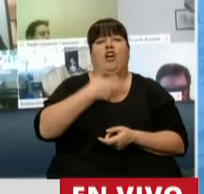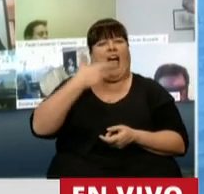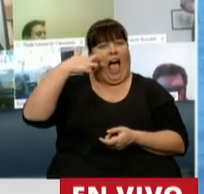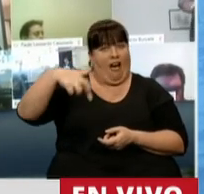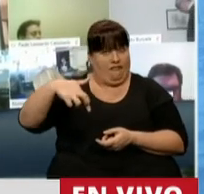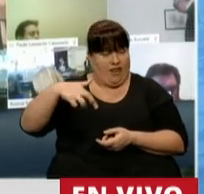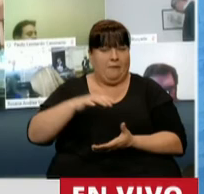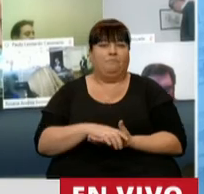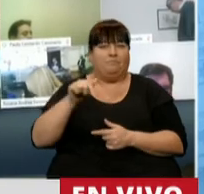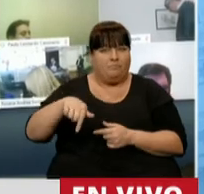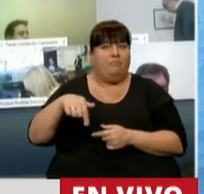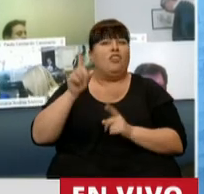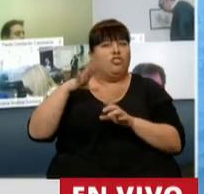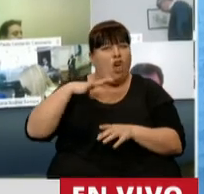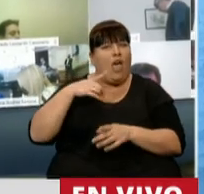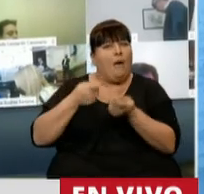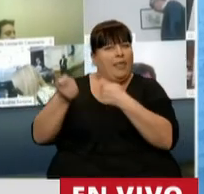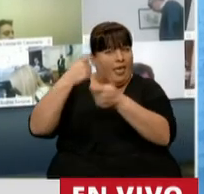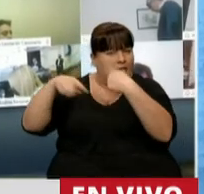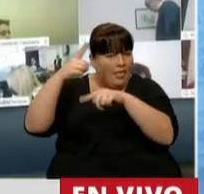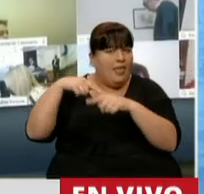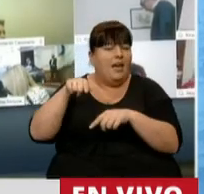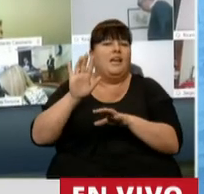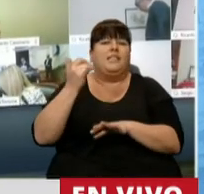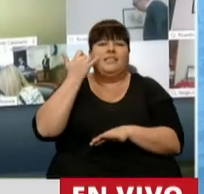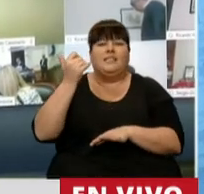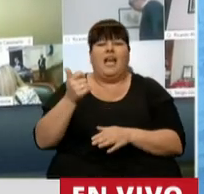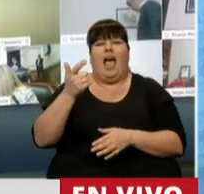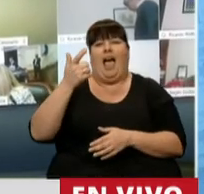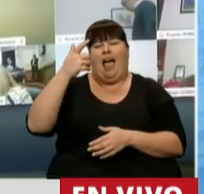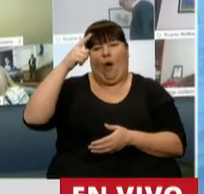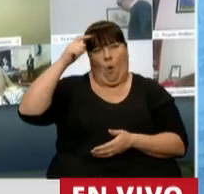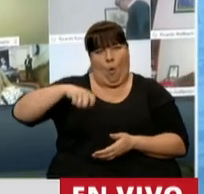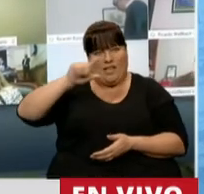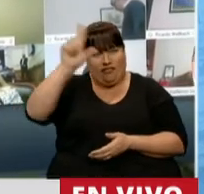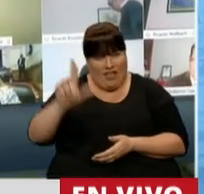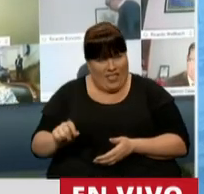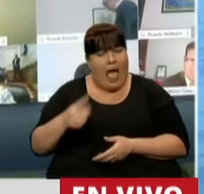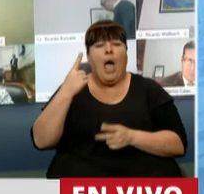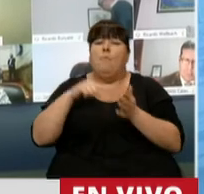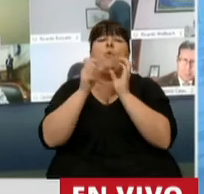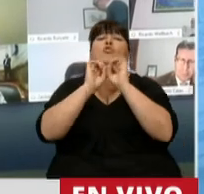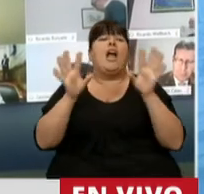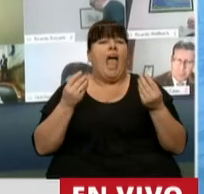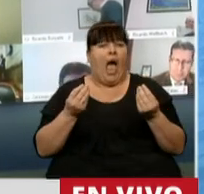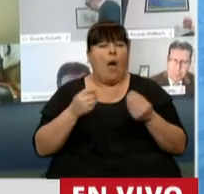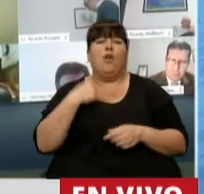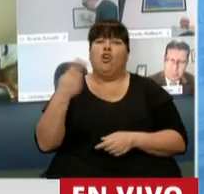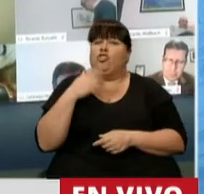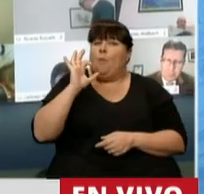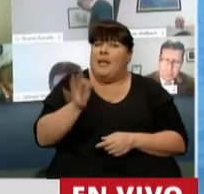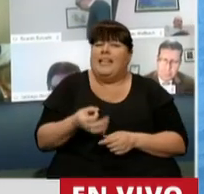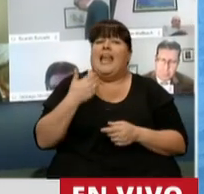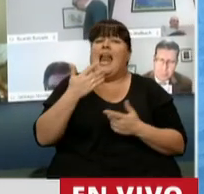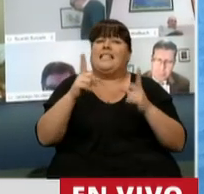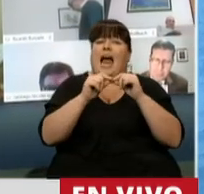AFIP que se está tramitando en foro operario, causas que se están tramitando en foro operario. Y lo grave, señor Presidente, es que hoy nos enteramos por